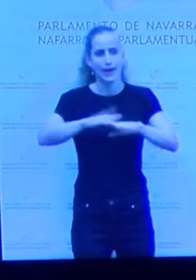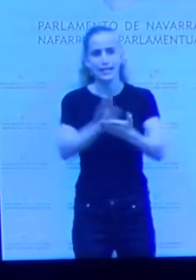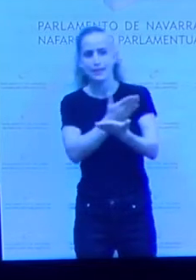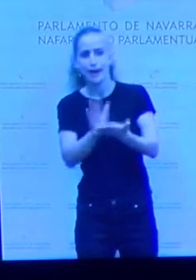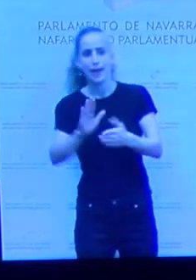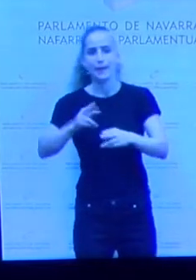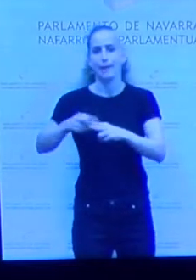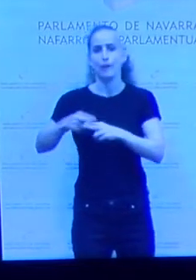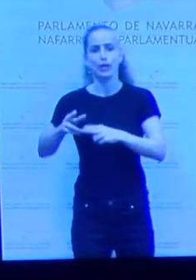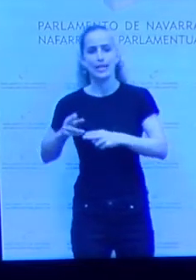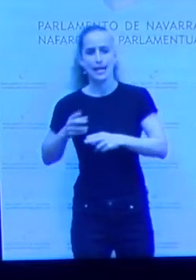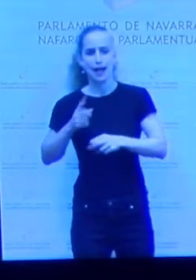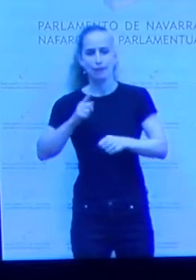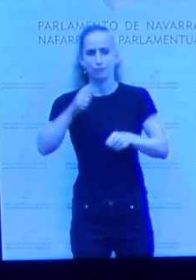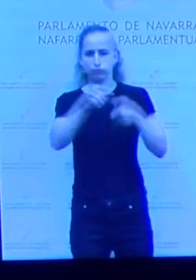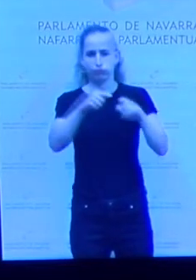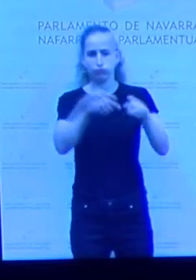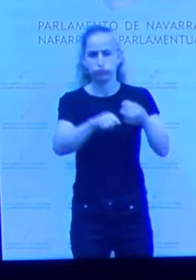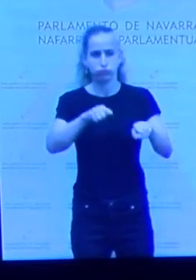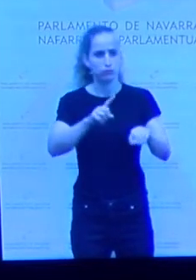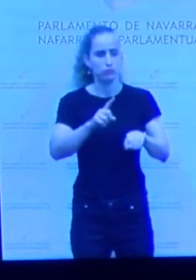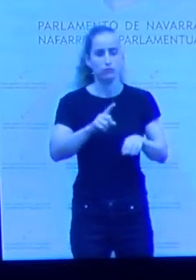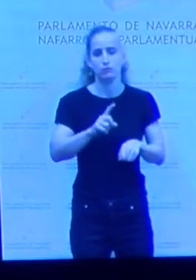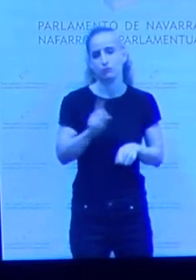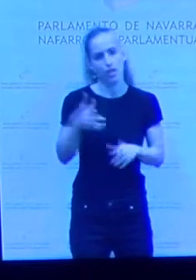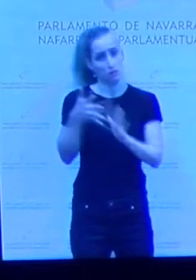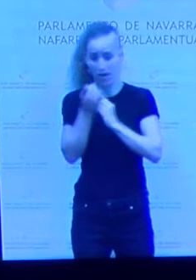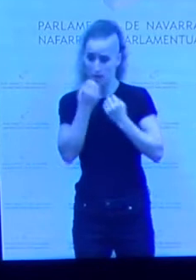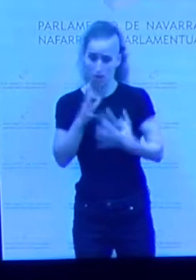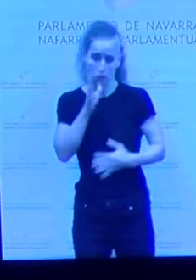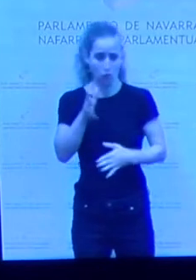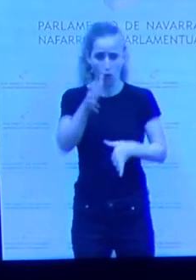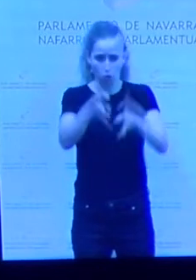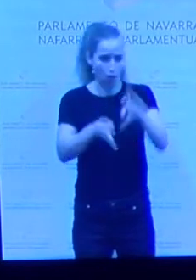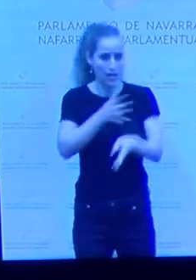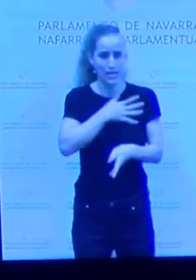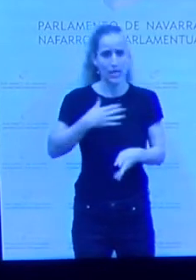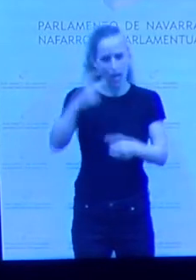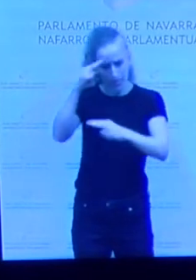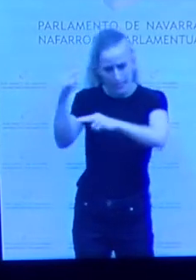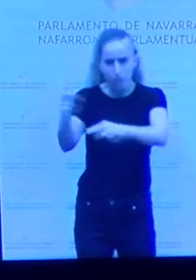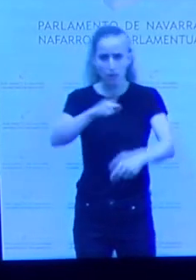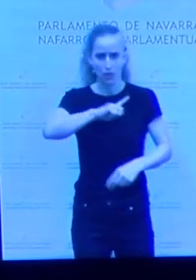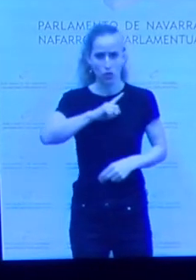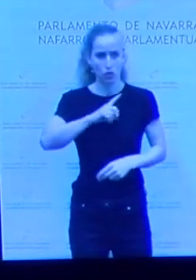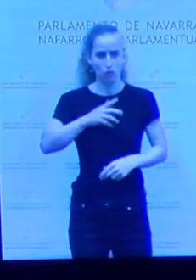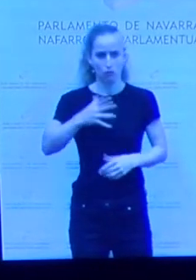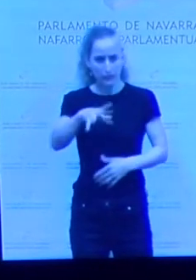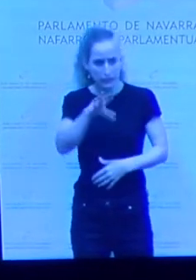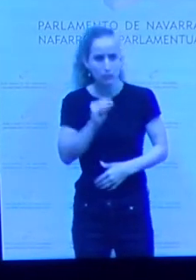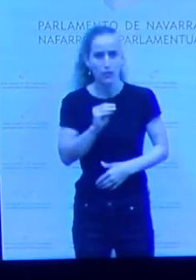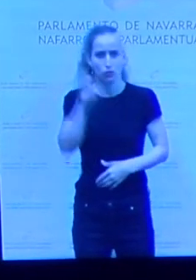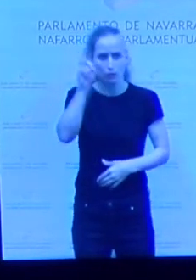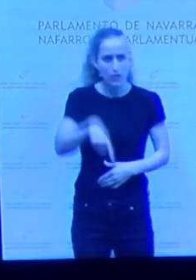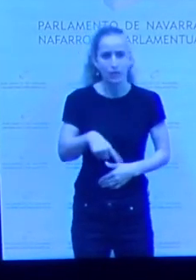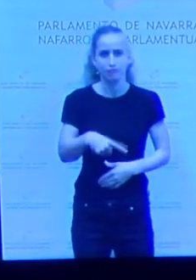destructiva, desde luego tendrá que explicarlo muy bien, porque la ciudadanía quiere respeto, quiere entendimiento. Lo que la ciudadanía quiere es convivir en paz y más